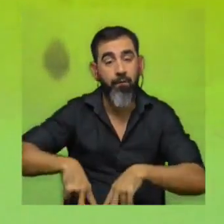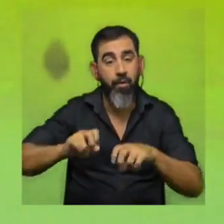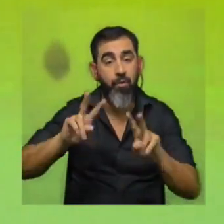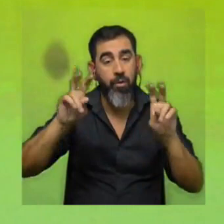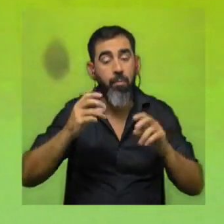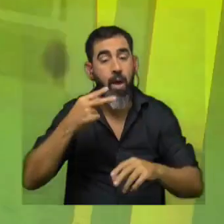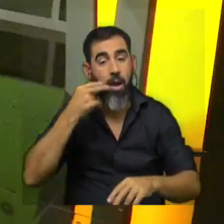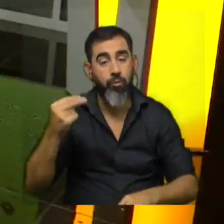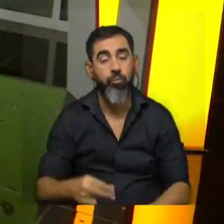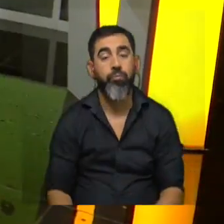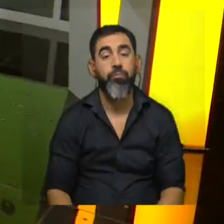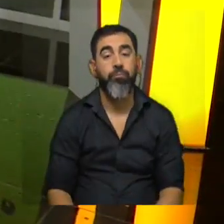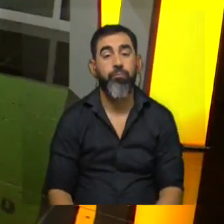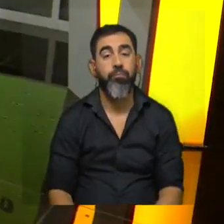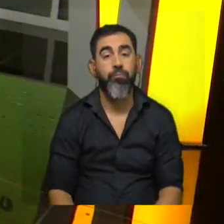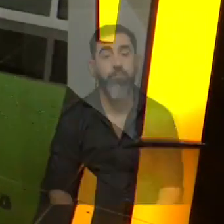que ver con este tema